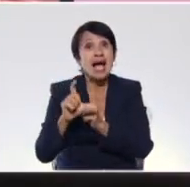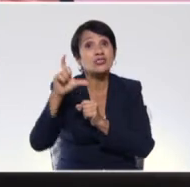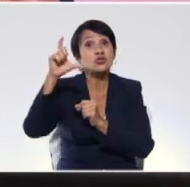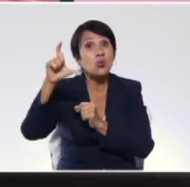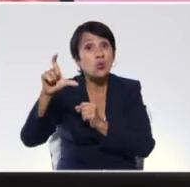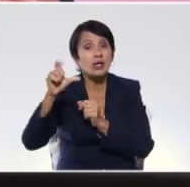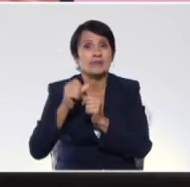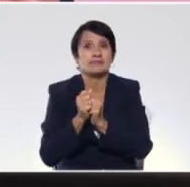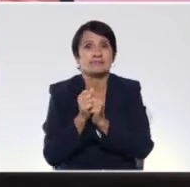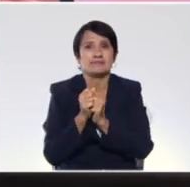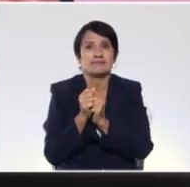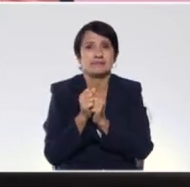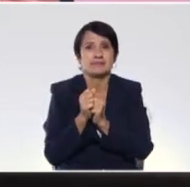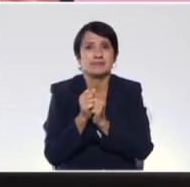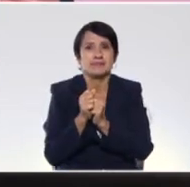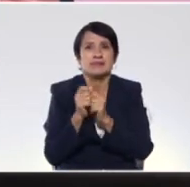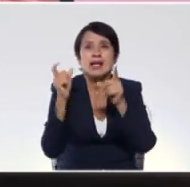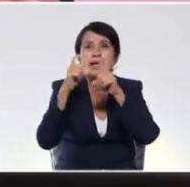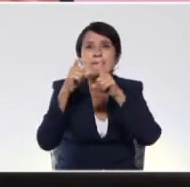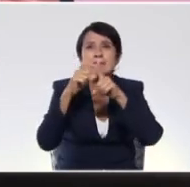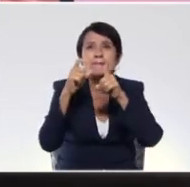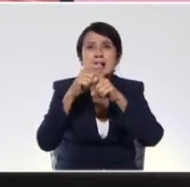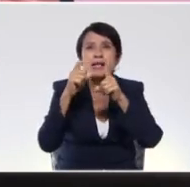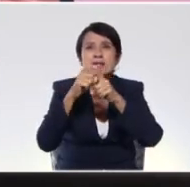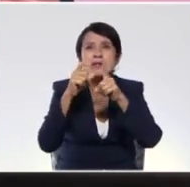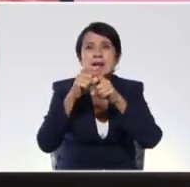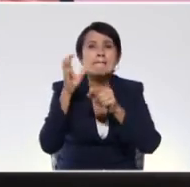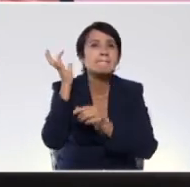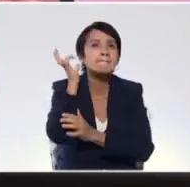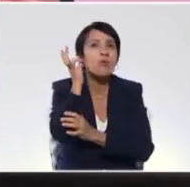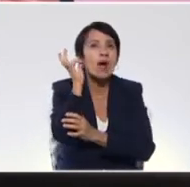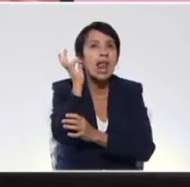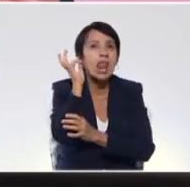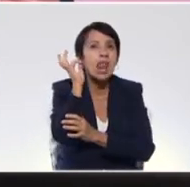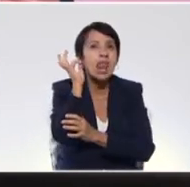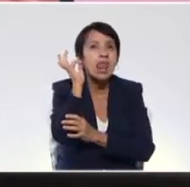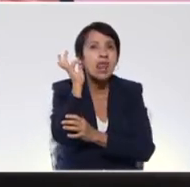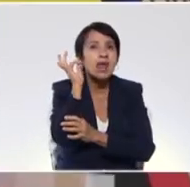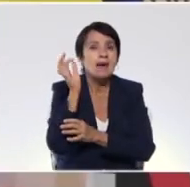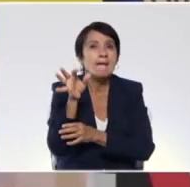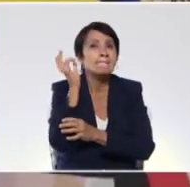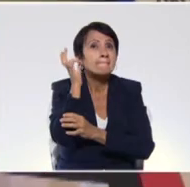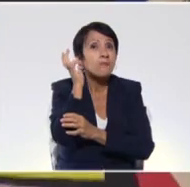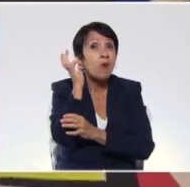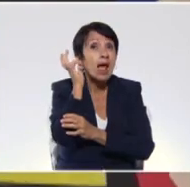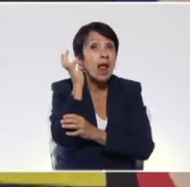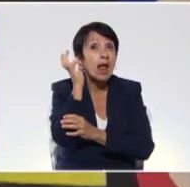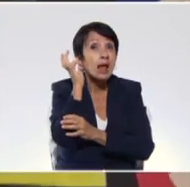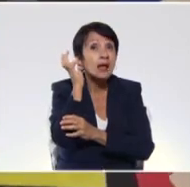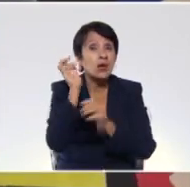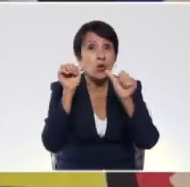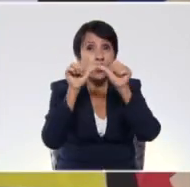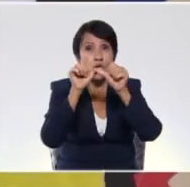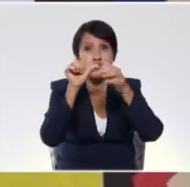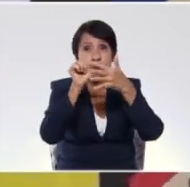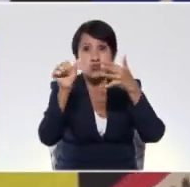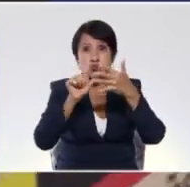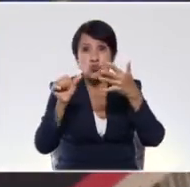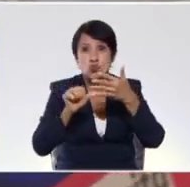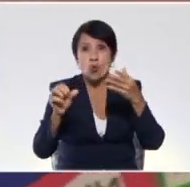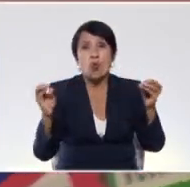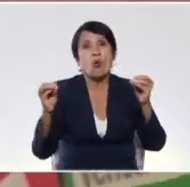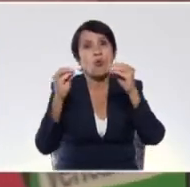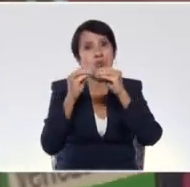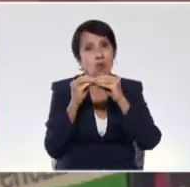Aquí tenemos la palabra mujer. Mujer es un sustantivo común.